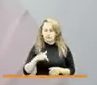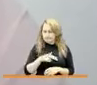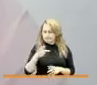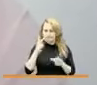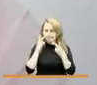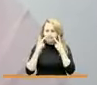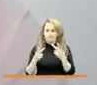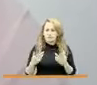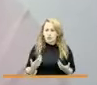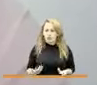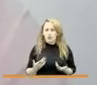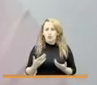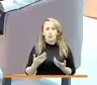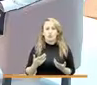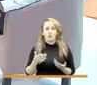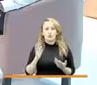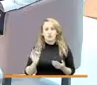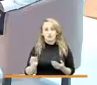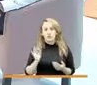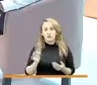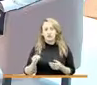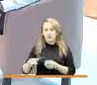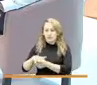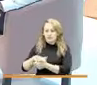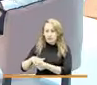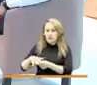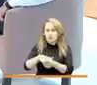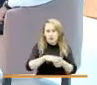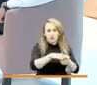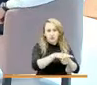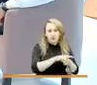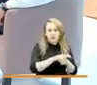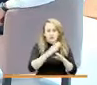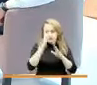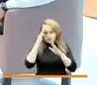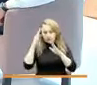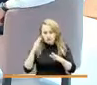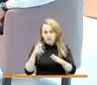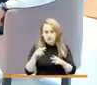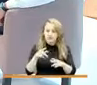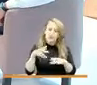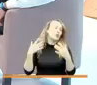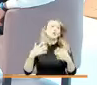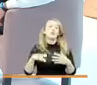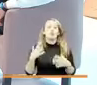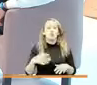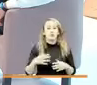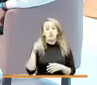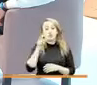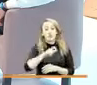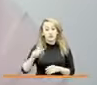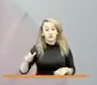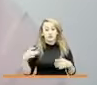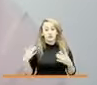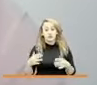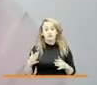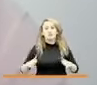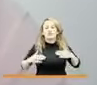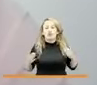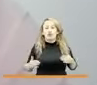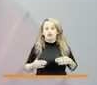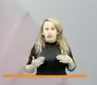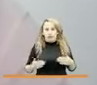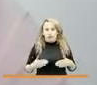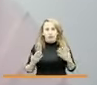como en cada uno de los barrios donde se ha hecho estas intervenciones pues la gente ha estado muy contenta